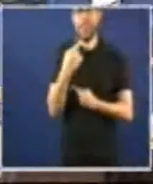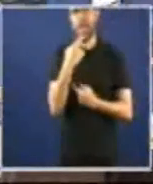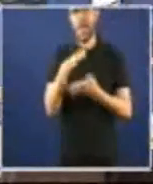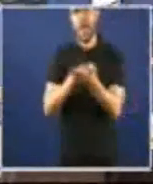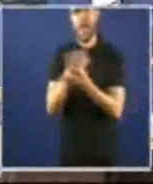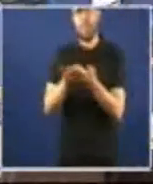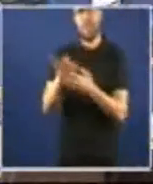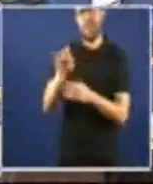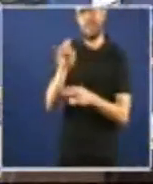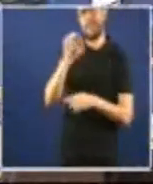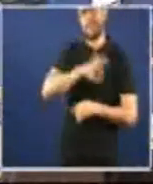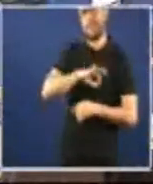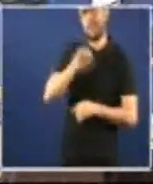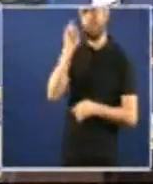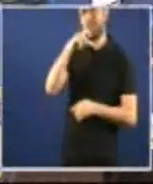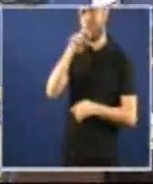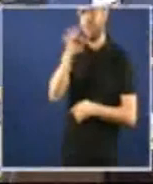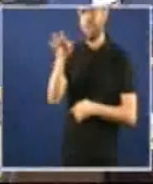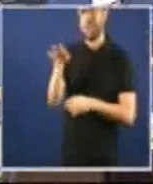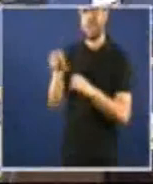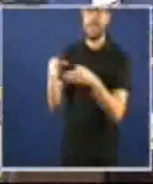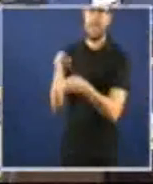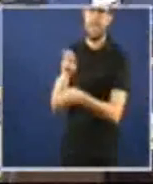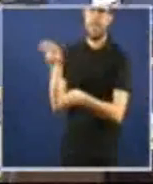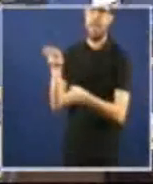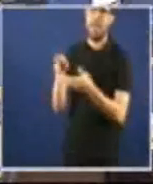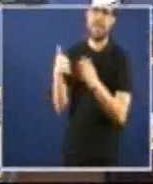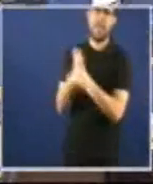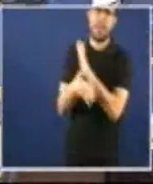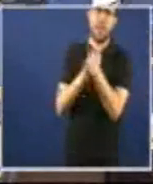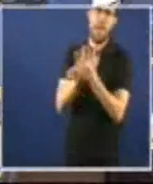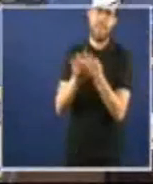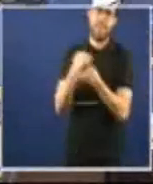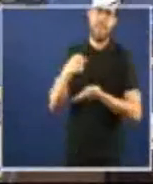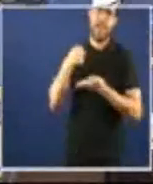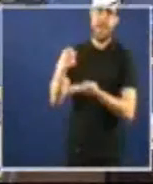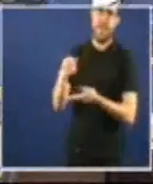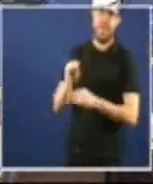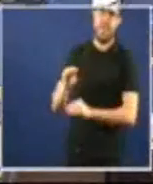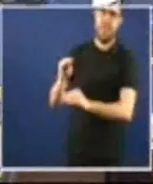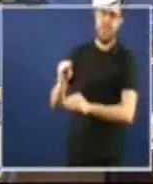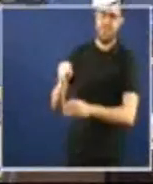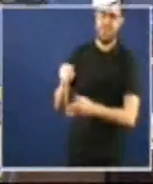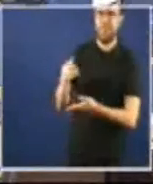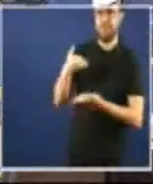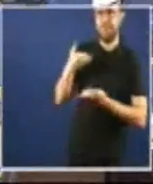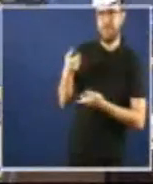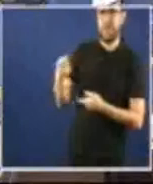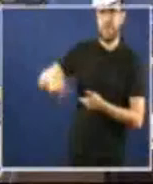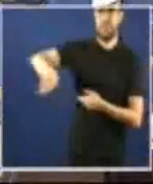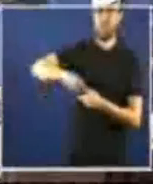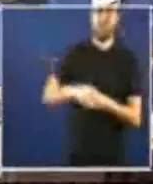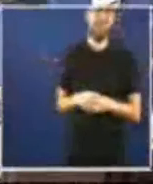de teren recibido eles a recesión económica agravada polas políticas austericidas da xunta están